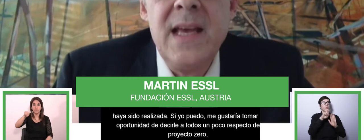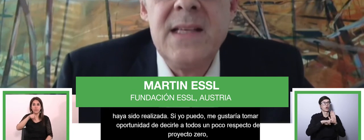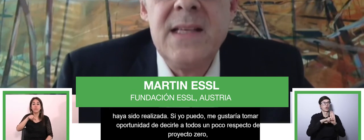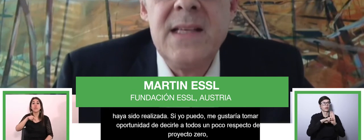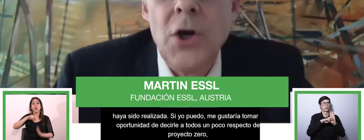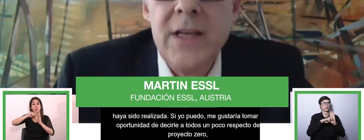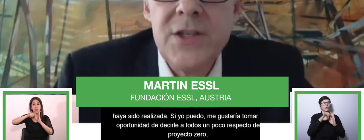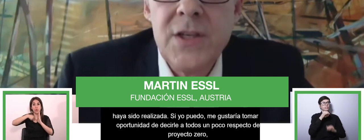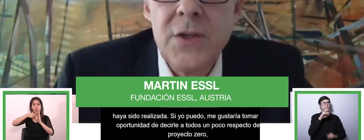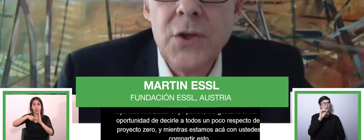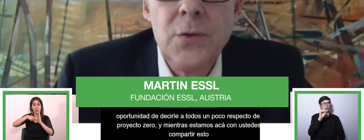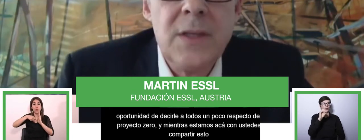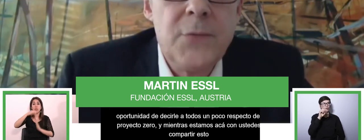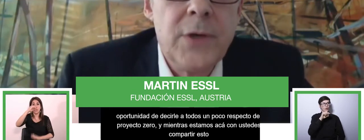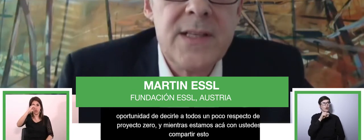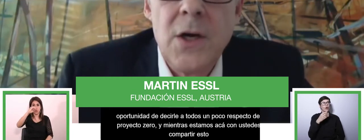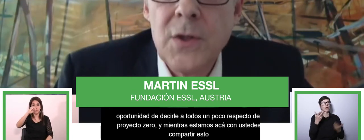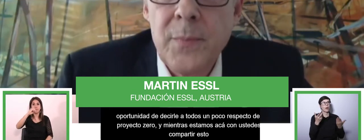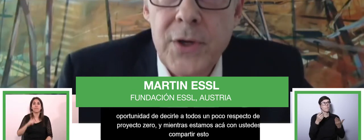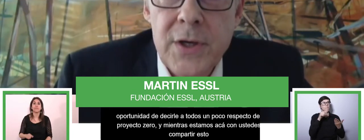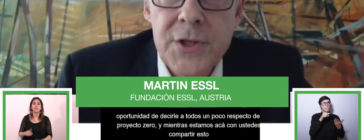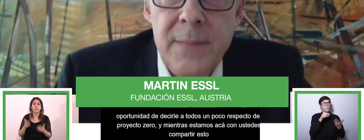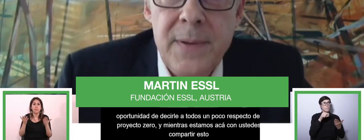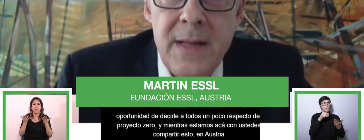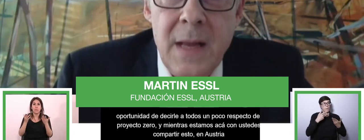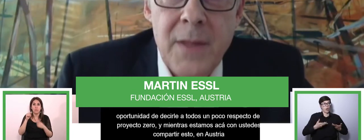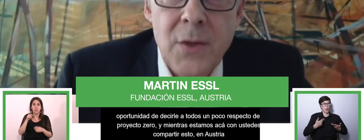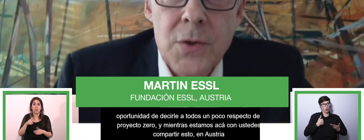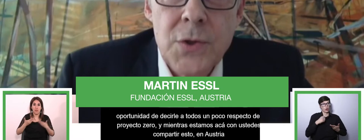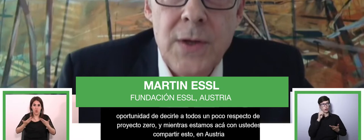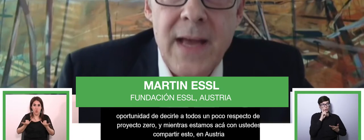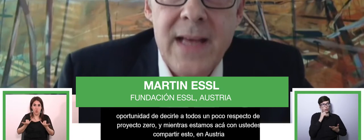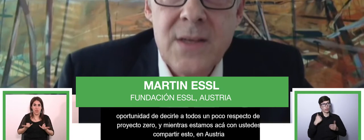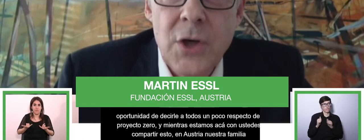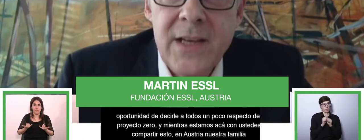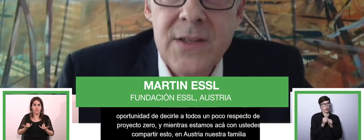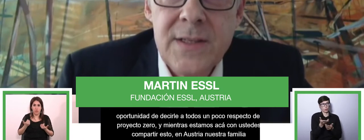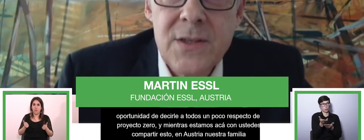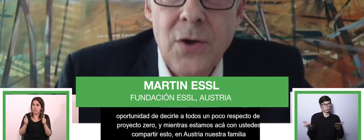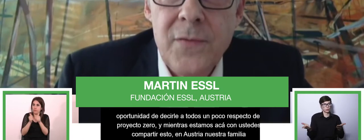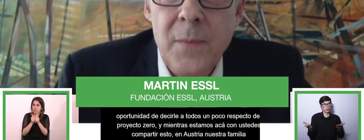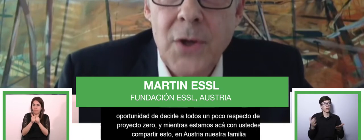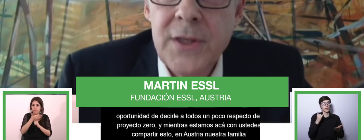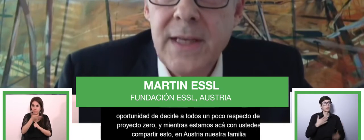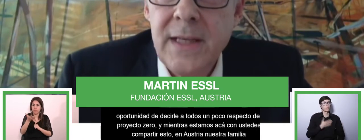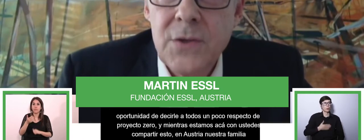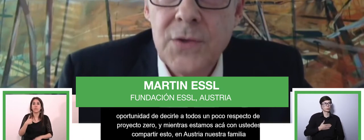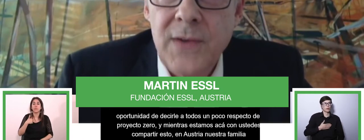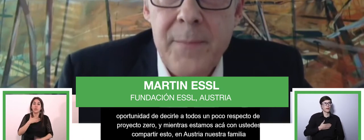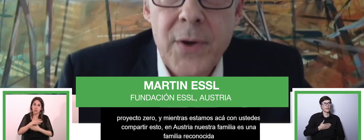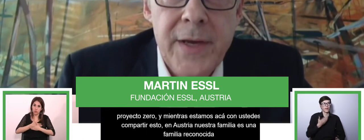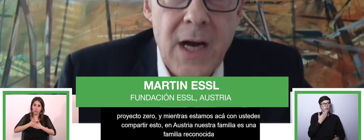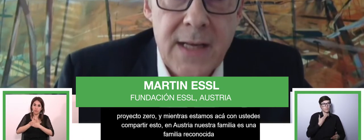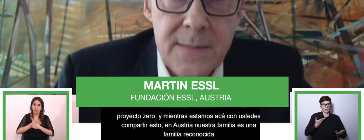is acknowledged not only for its entrepreneurship but also as collectors of modern and